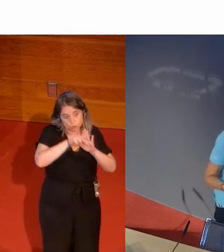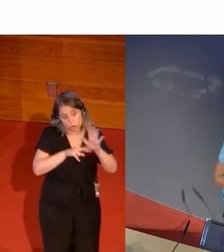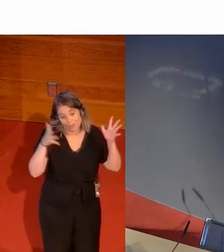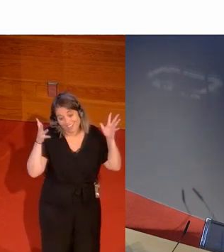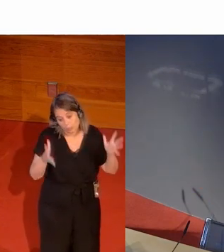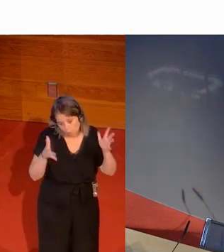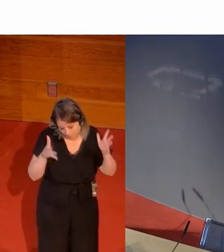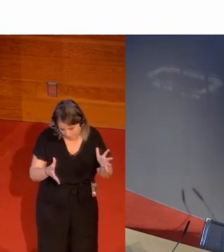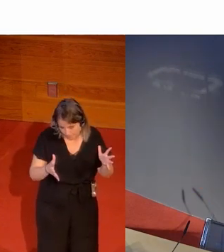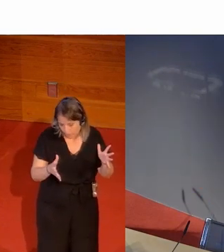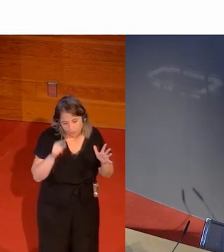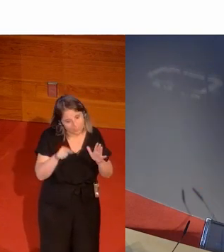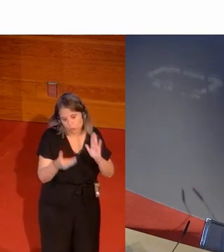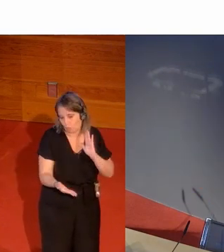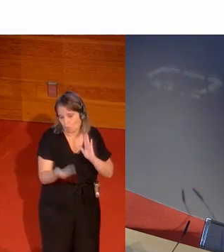recomendaciones de que se